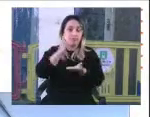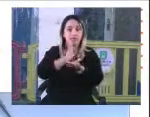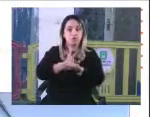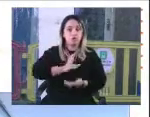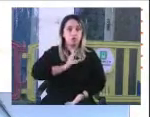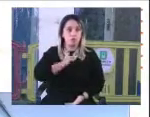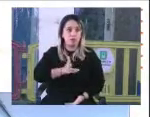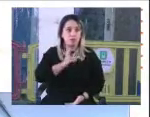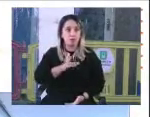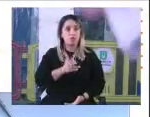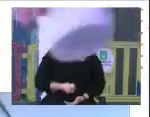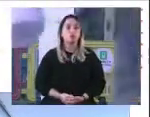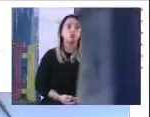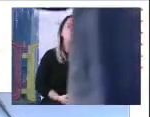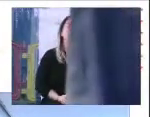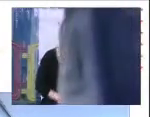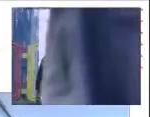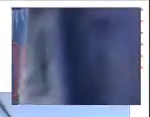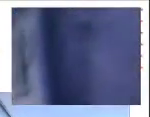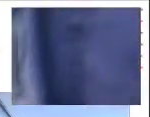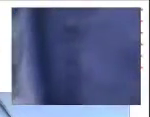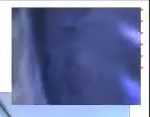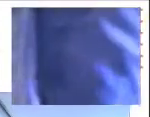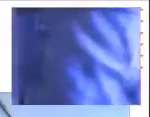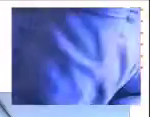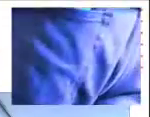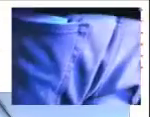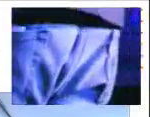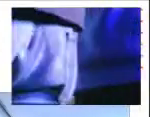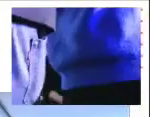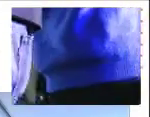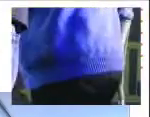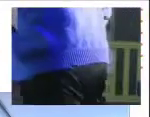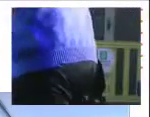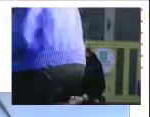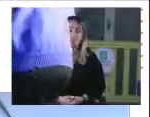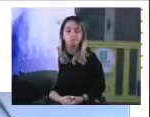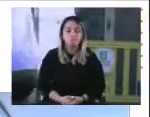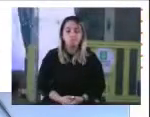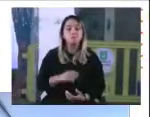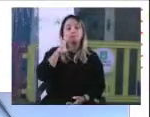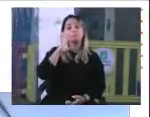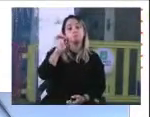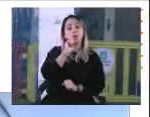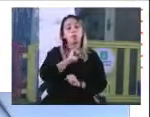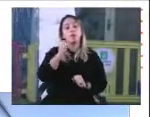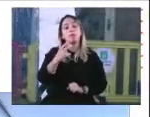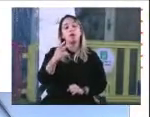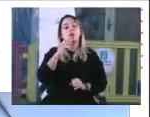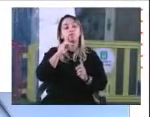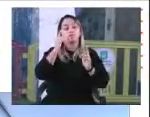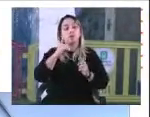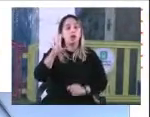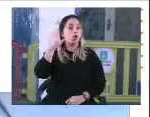humanos. Recuerden que nos pueden seguir a través de Uniradio, 107.7 FM, también